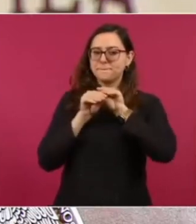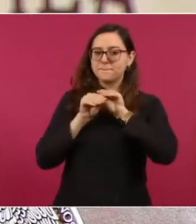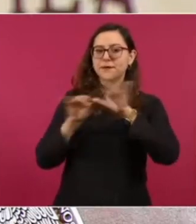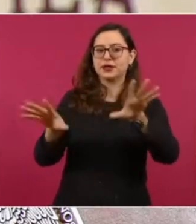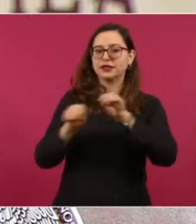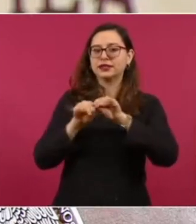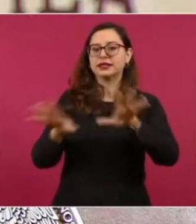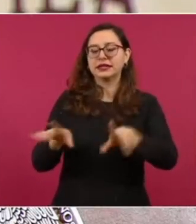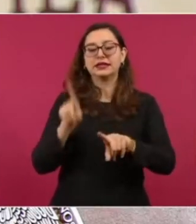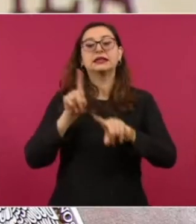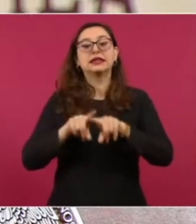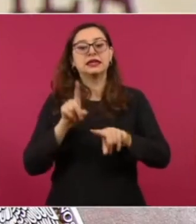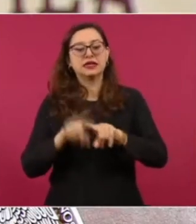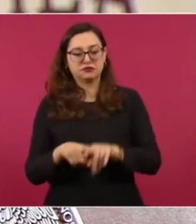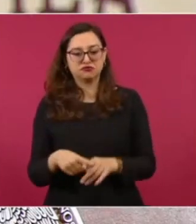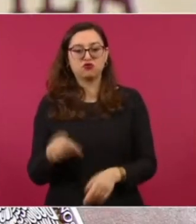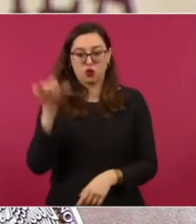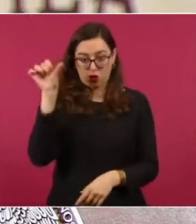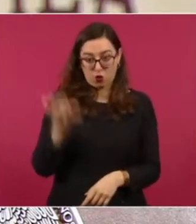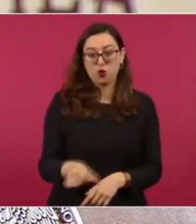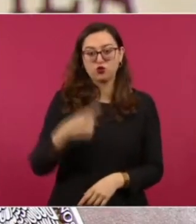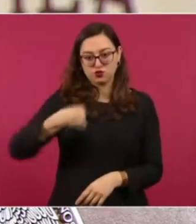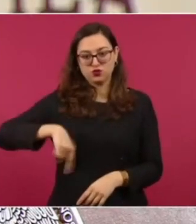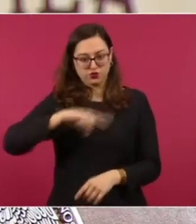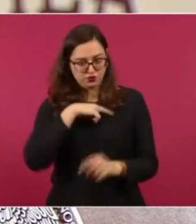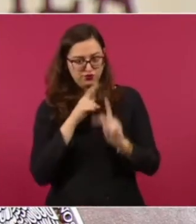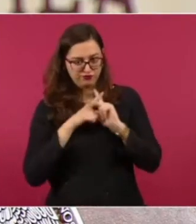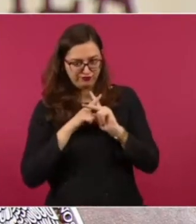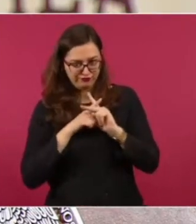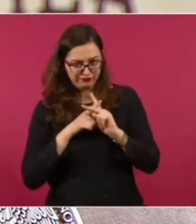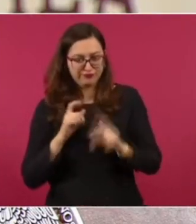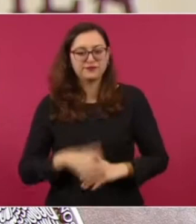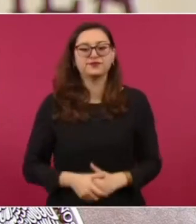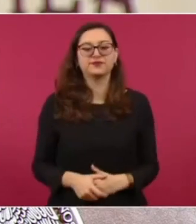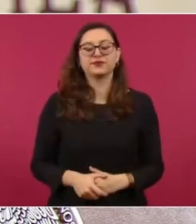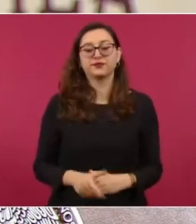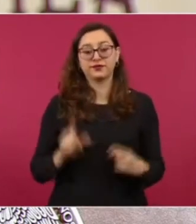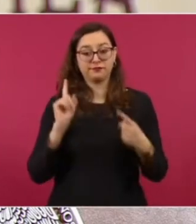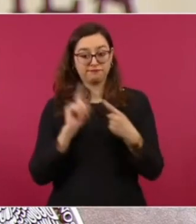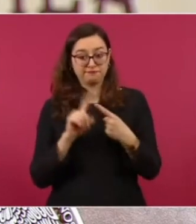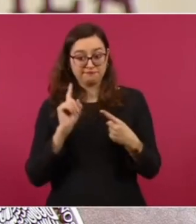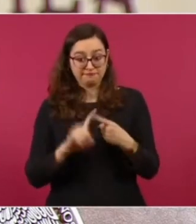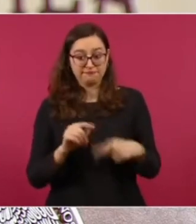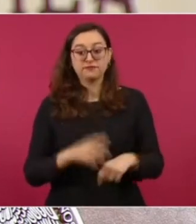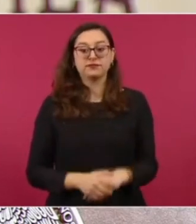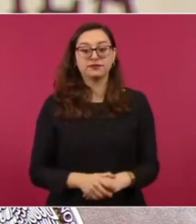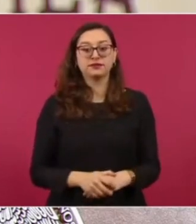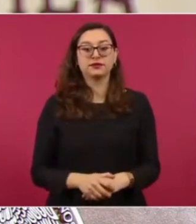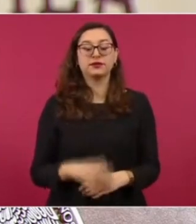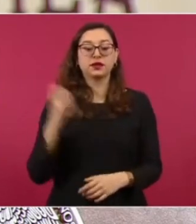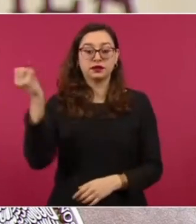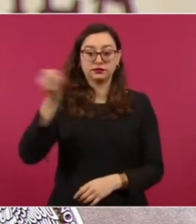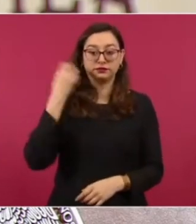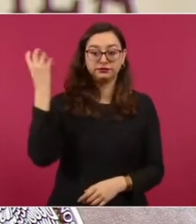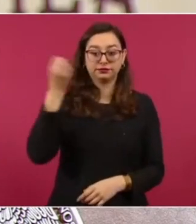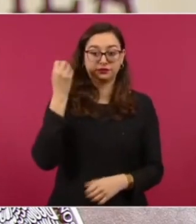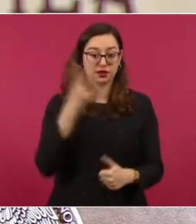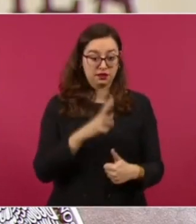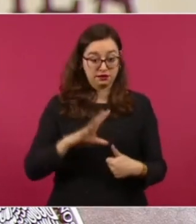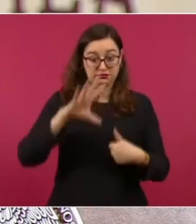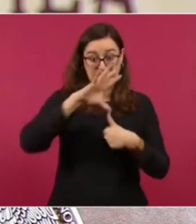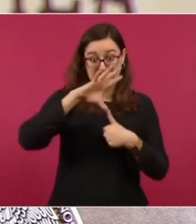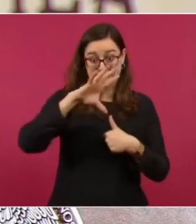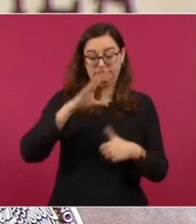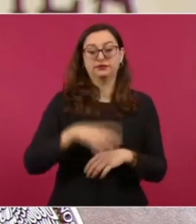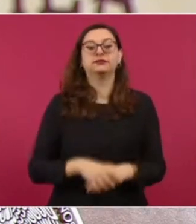conteos el día de hoy el primero es la cumbre de América del Norte y las mentiras de la prensa